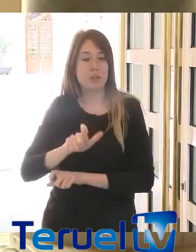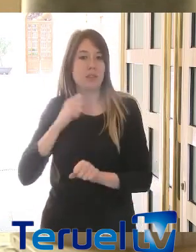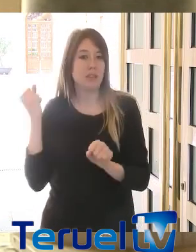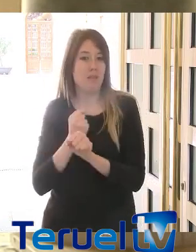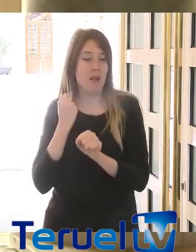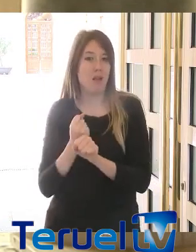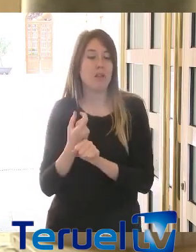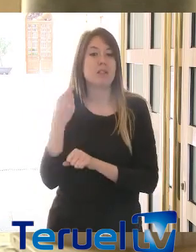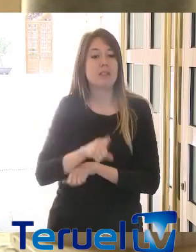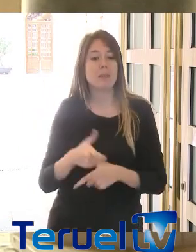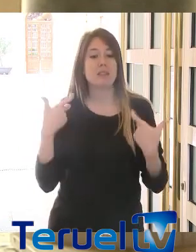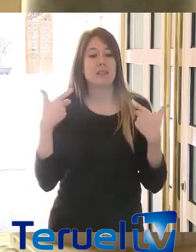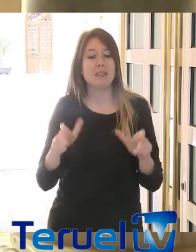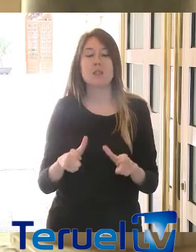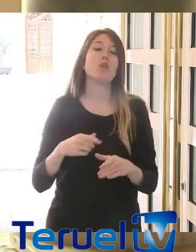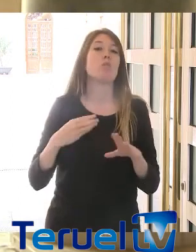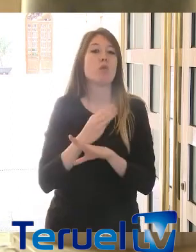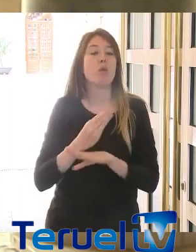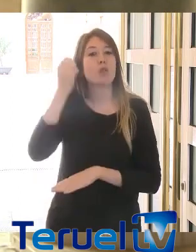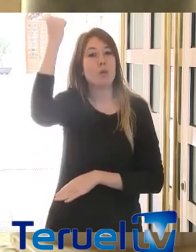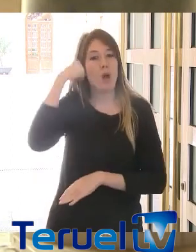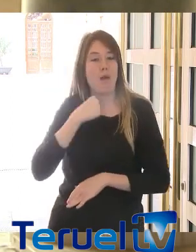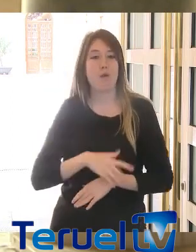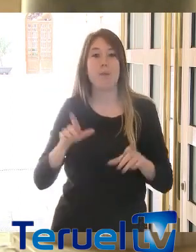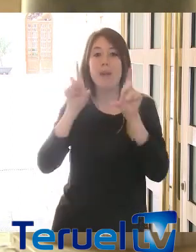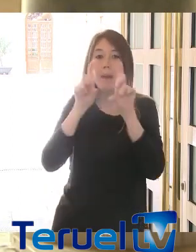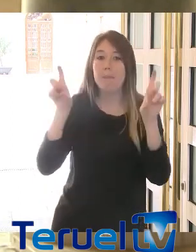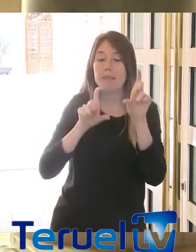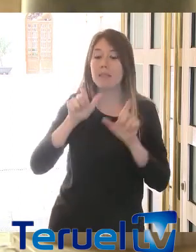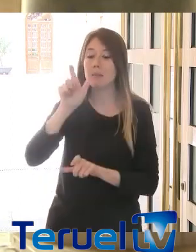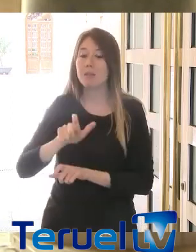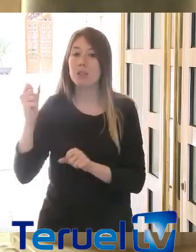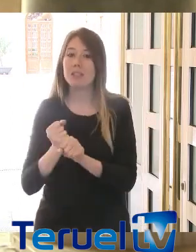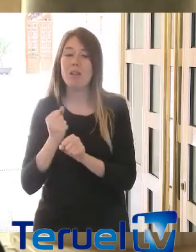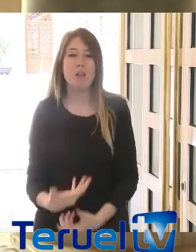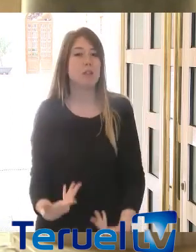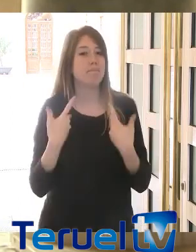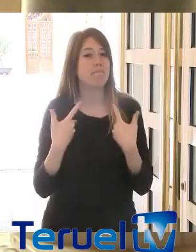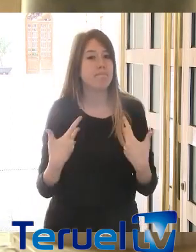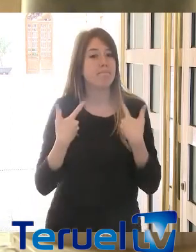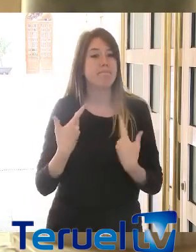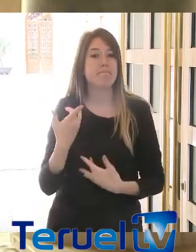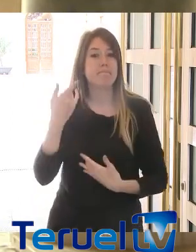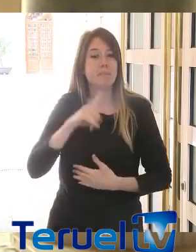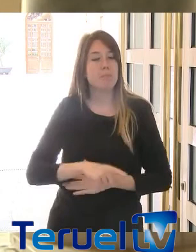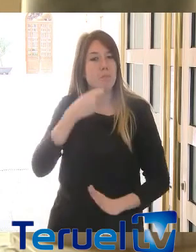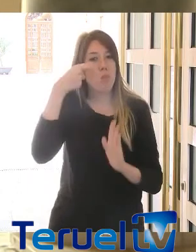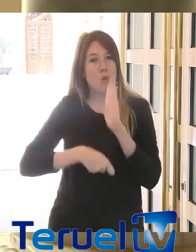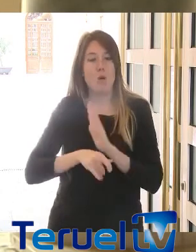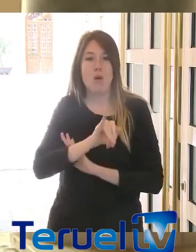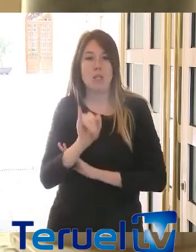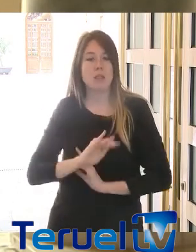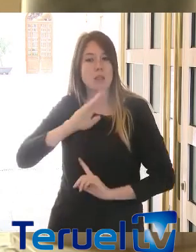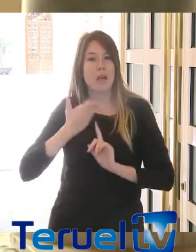salvar el sector productivo de Aragón. Las empresas y los trabajadores están sufriendo también una parte muy dura de esta crisis,